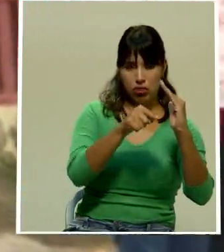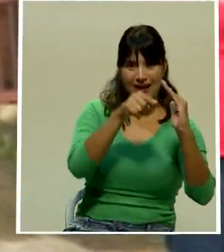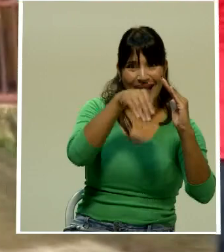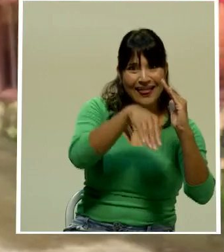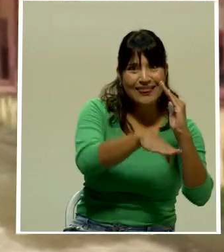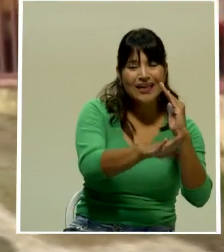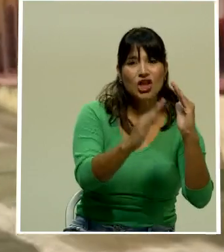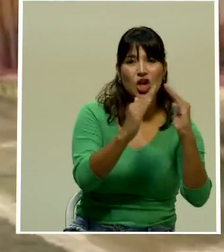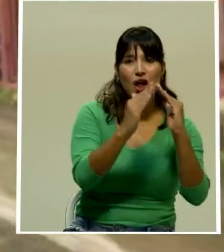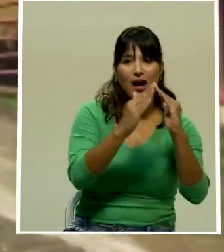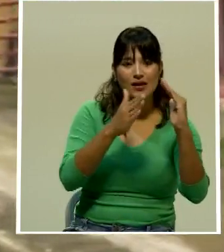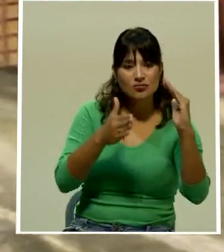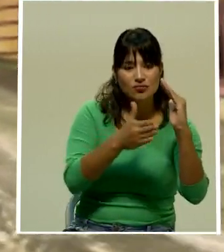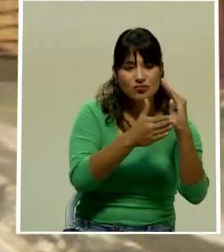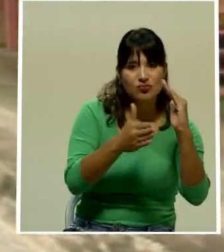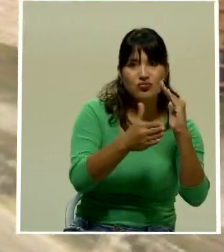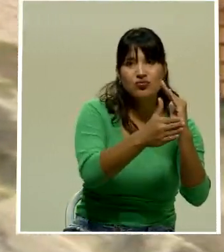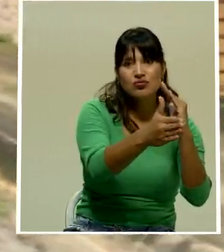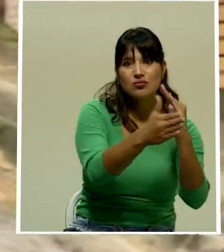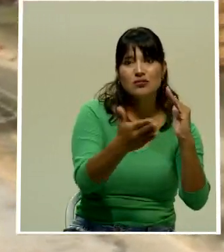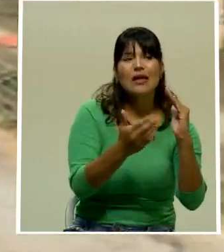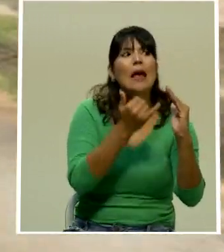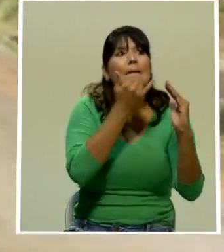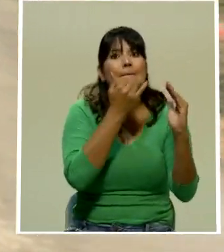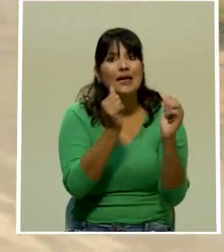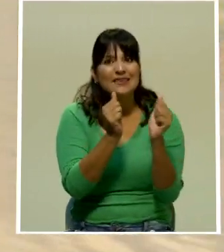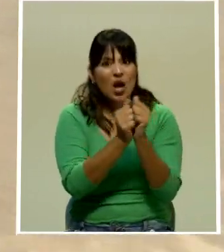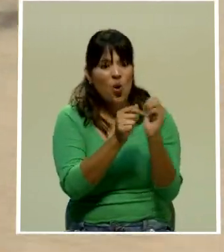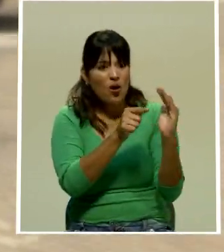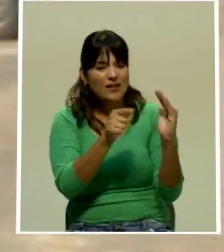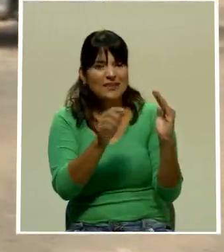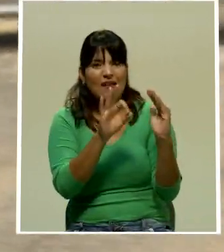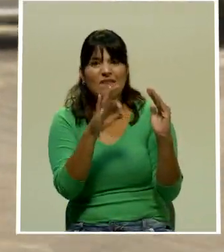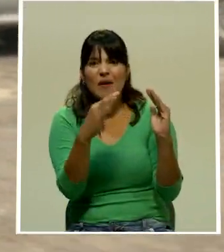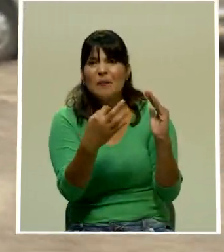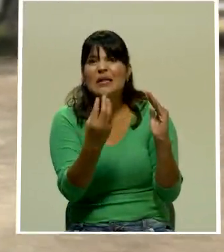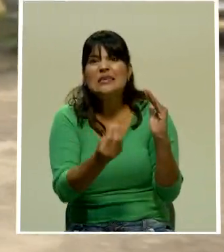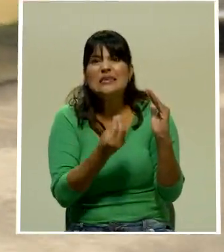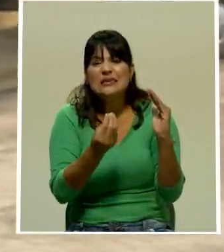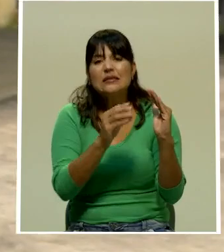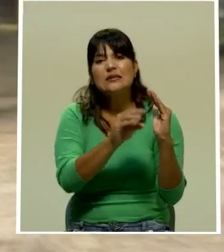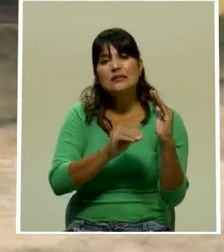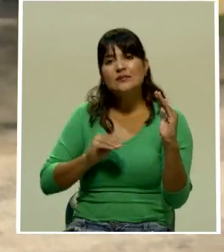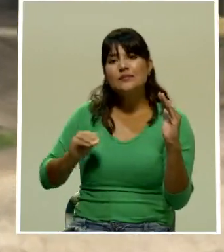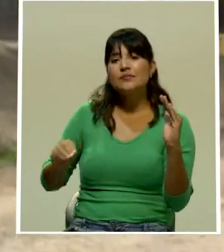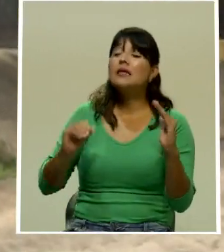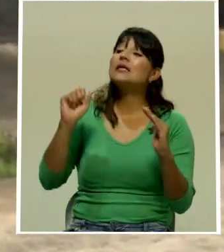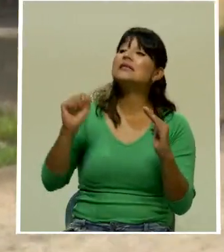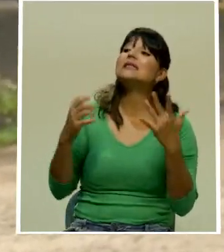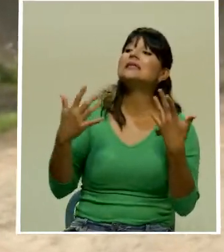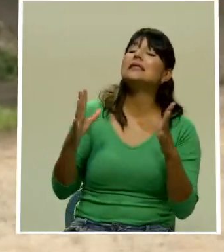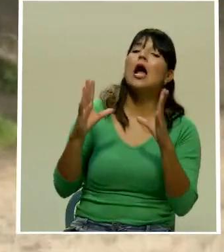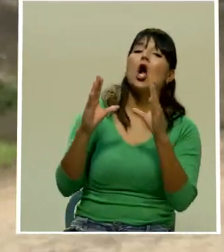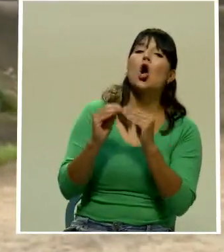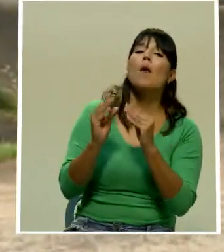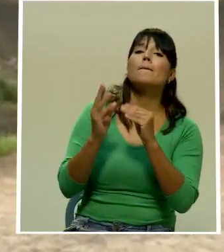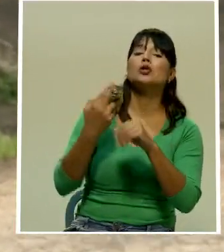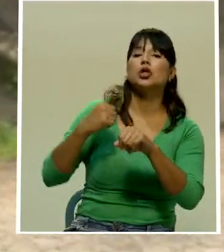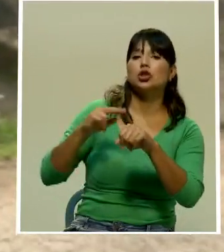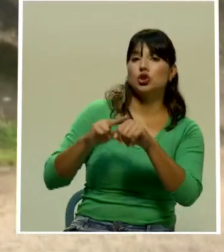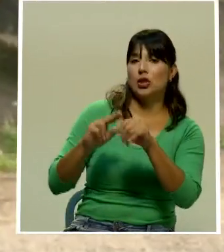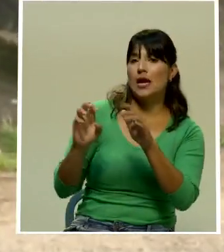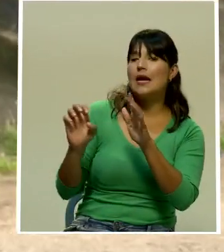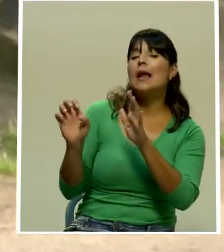el geólogo de la Comisión Nacional de Emergencias catalogó algunas casas en zona roja y zona naranja las que están en zona